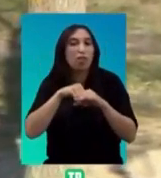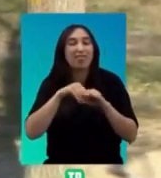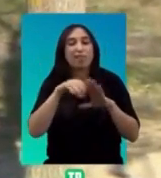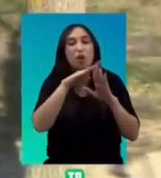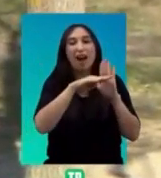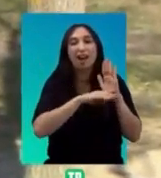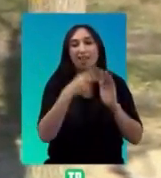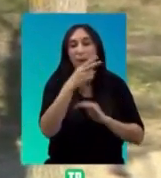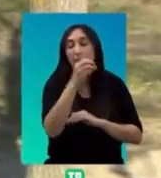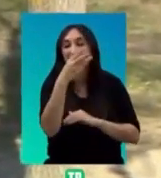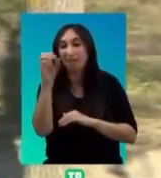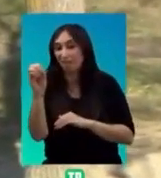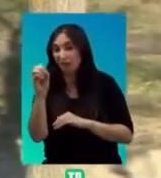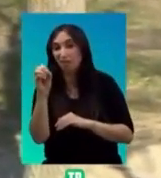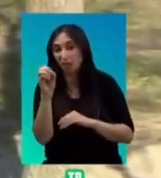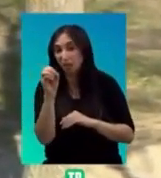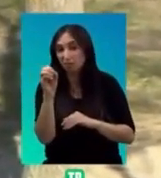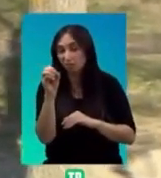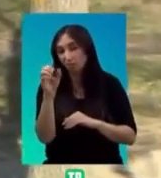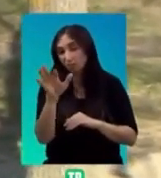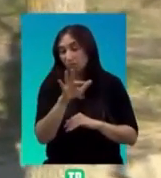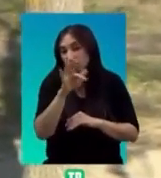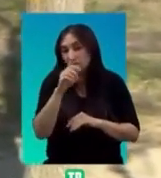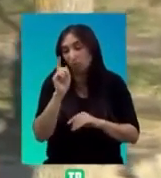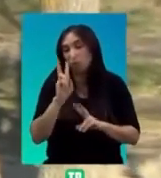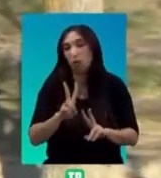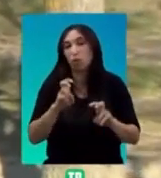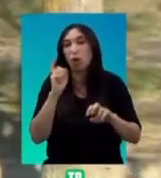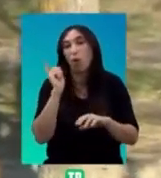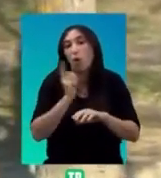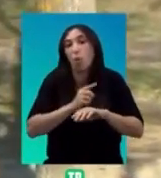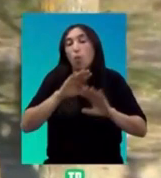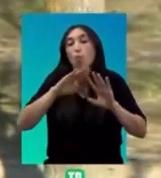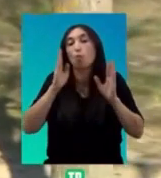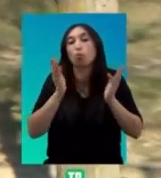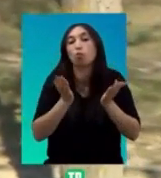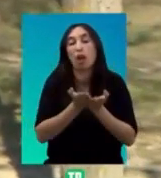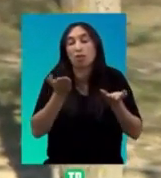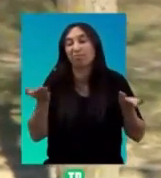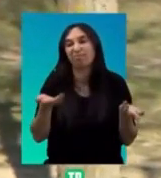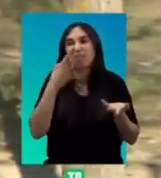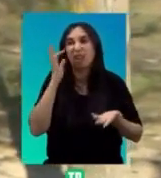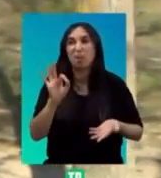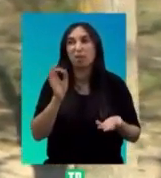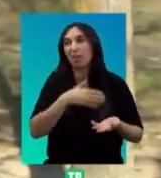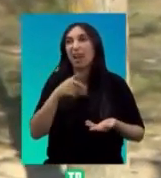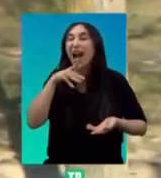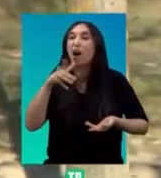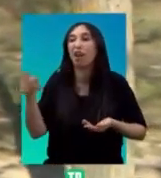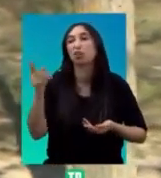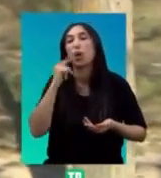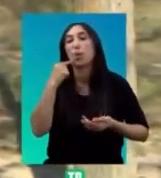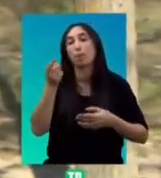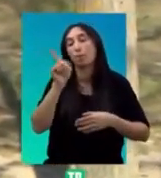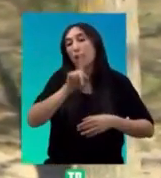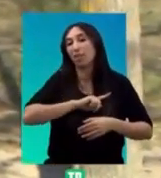y del nuevo orden mundial. Entonces, verdaderamente nos tratan de colar ahora esto...